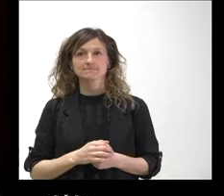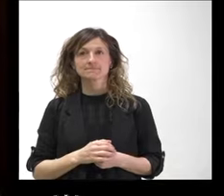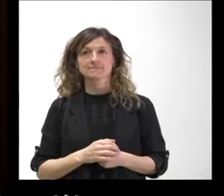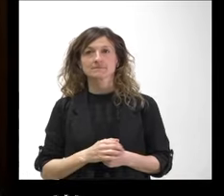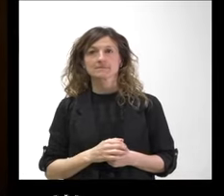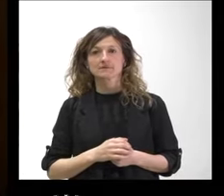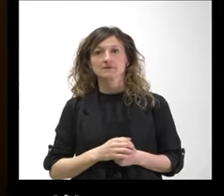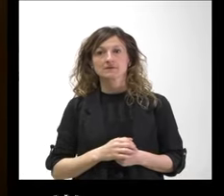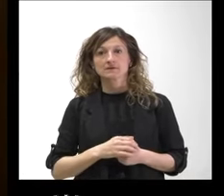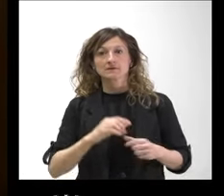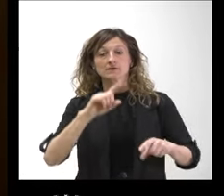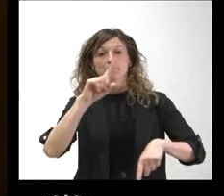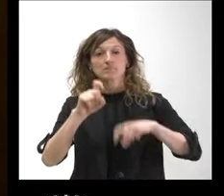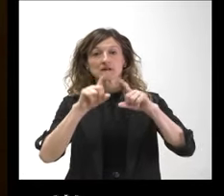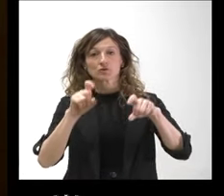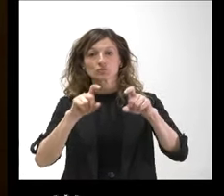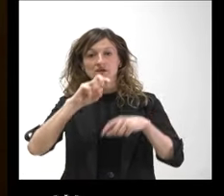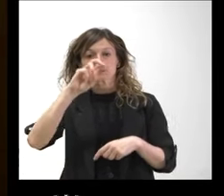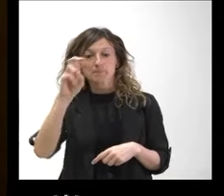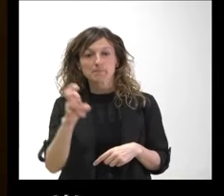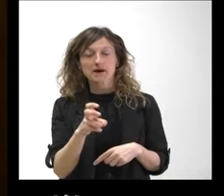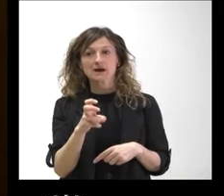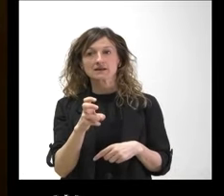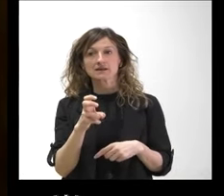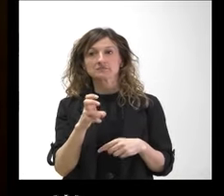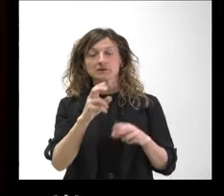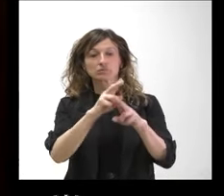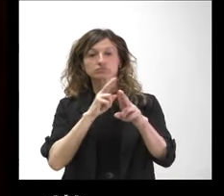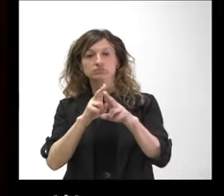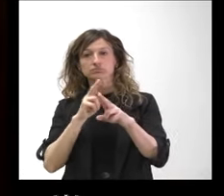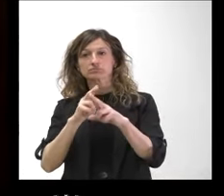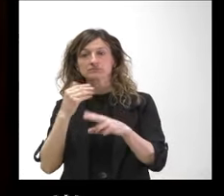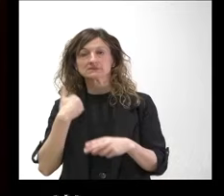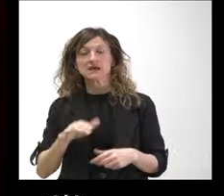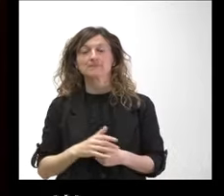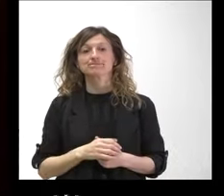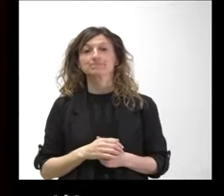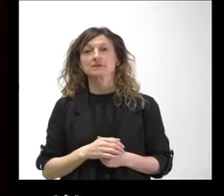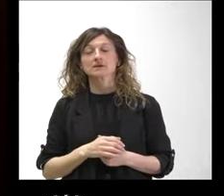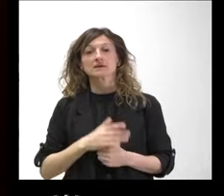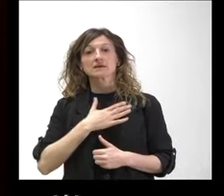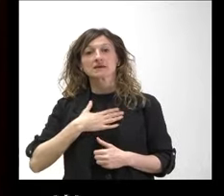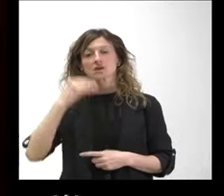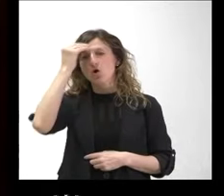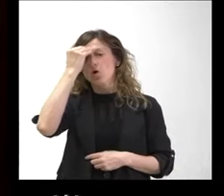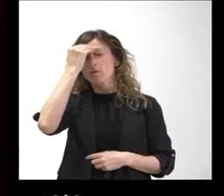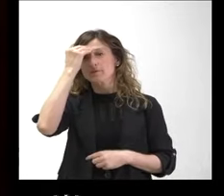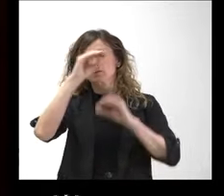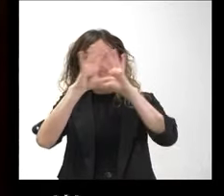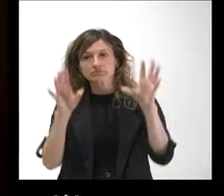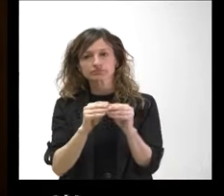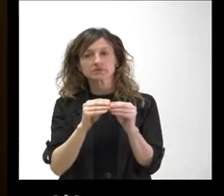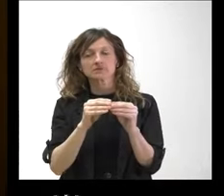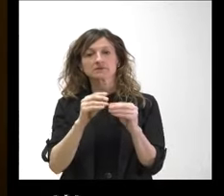varias preguntas preparadas que se han ido contestando si quería una valoración respecto a los anuncios que en